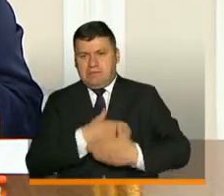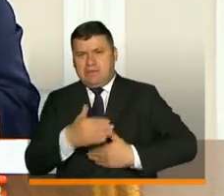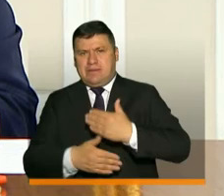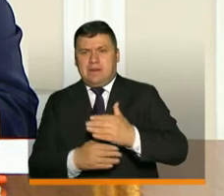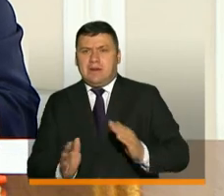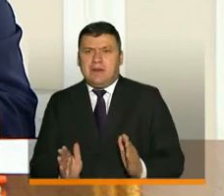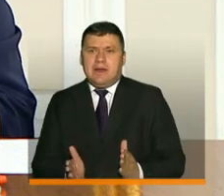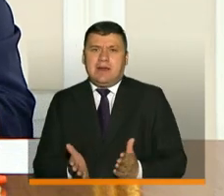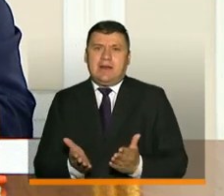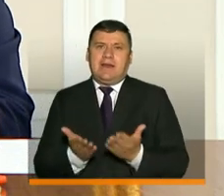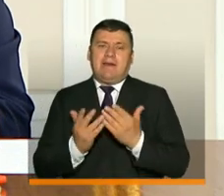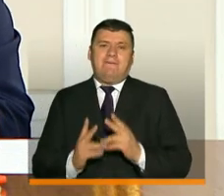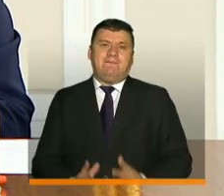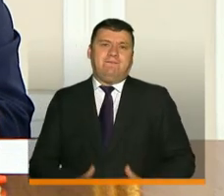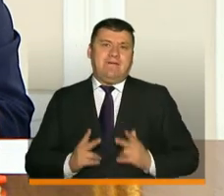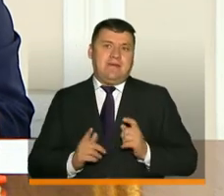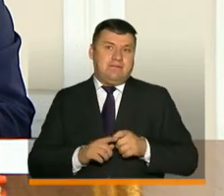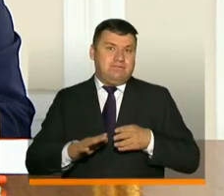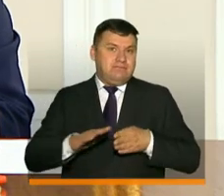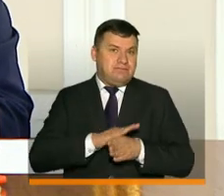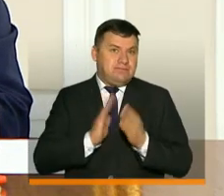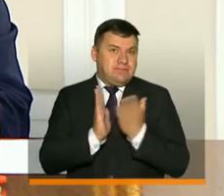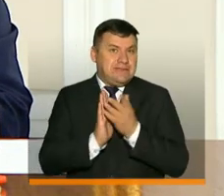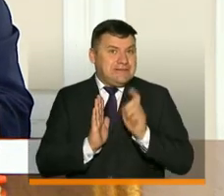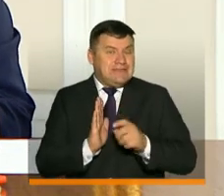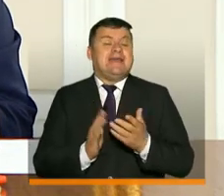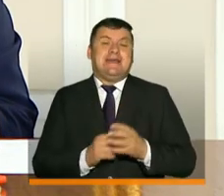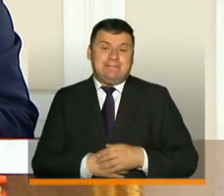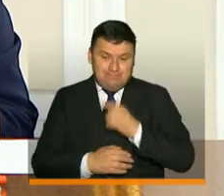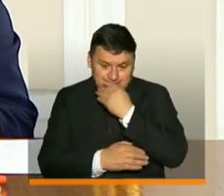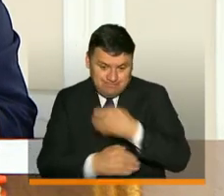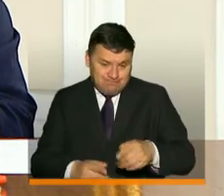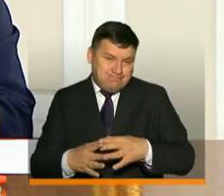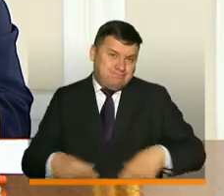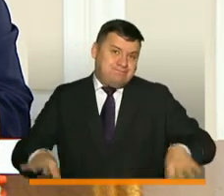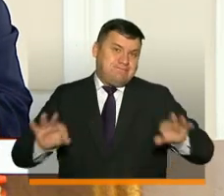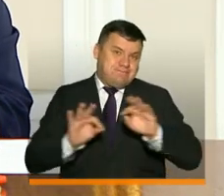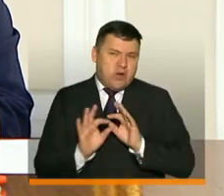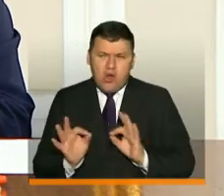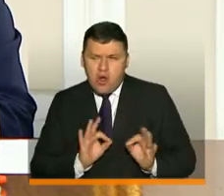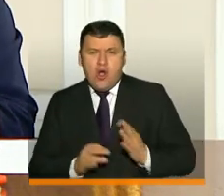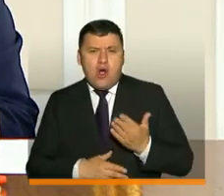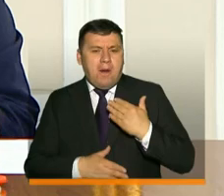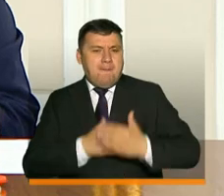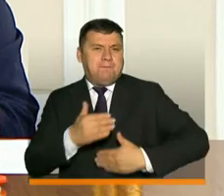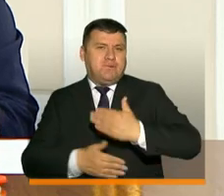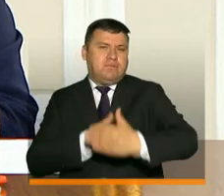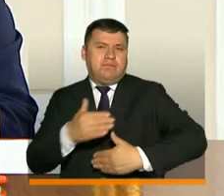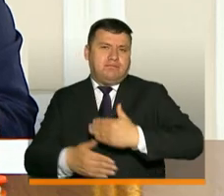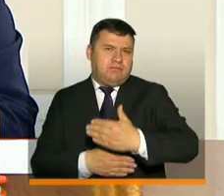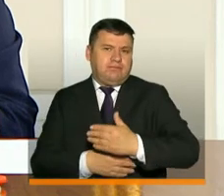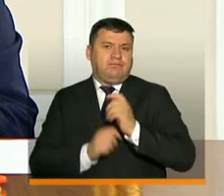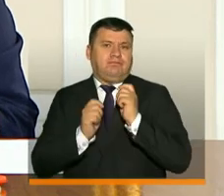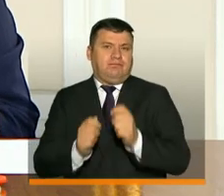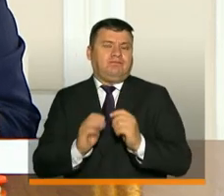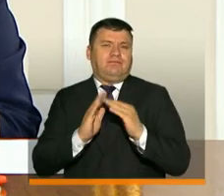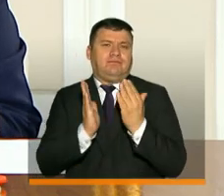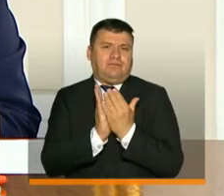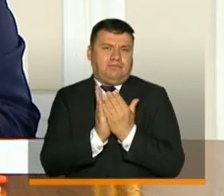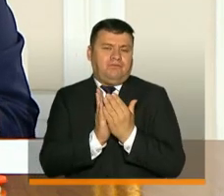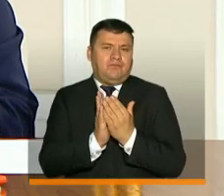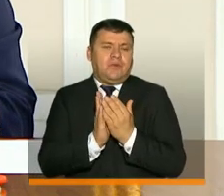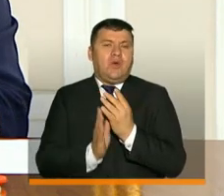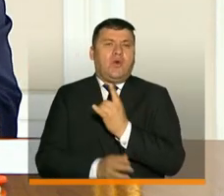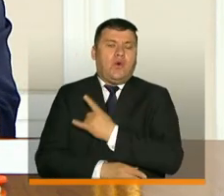de recuperación de la vida académica de nuestros niños, porque es muy importante, también los procesos que se adelantan en la educación